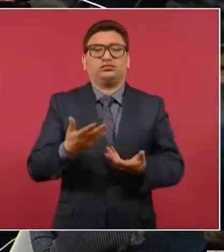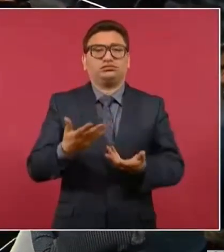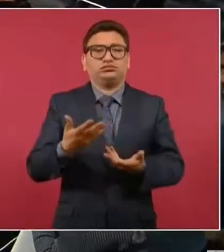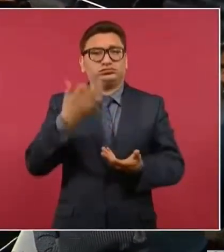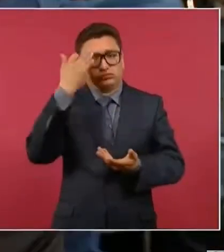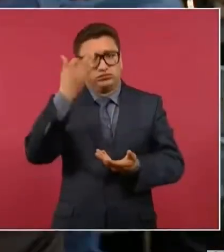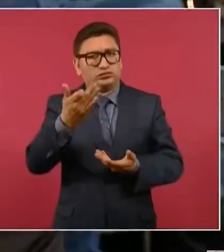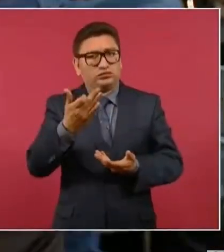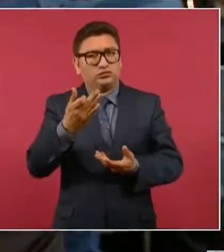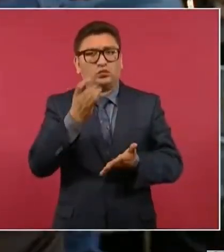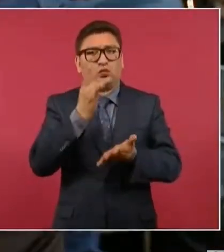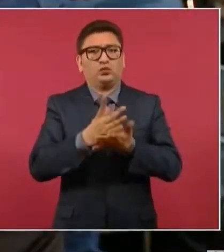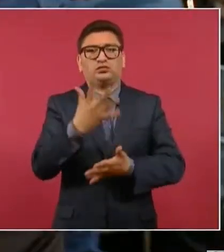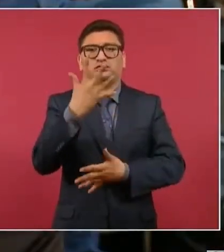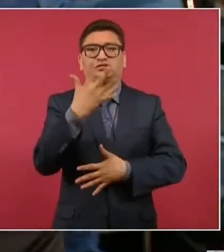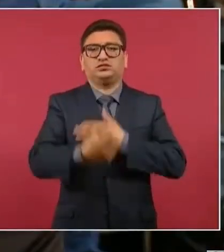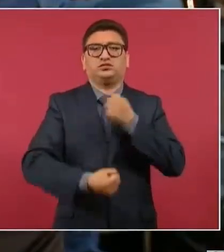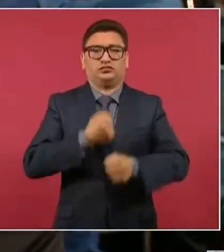Cinco años.